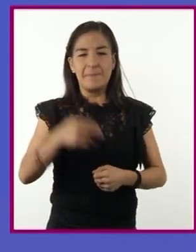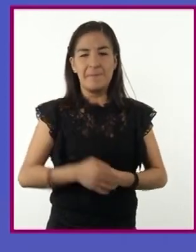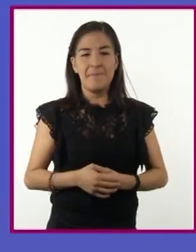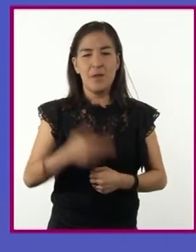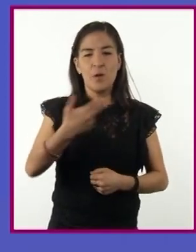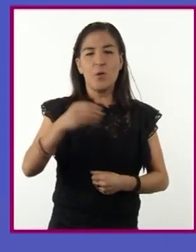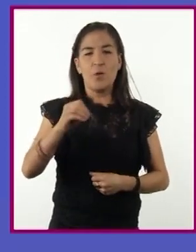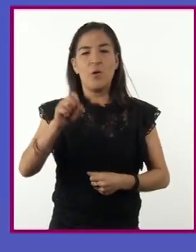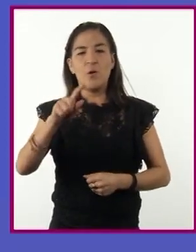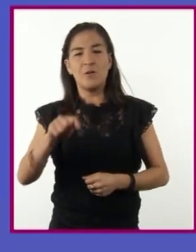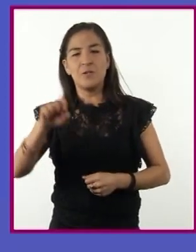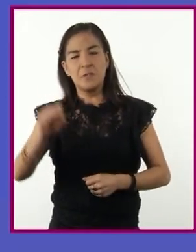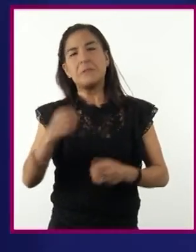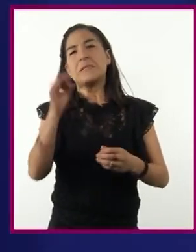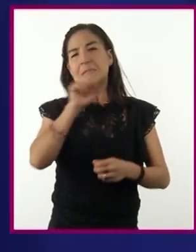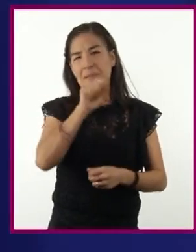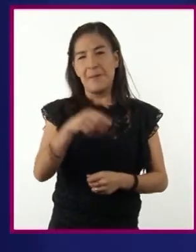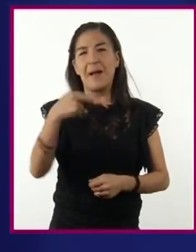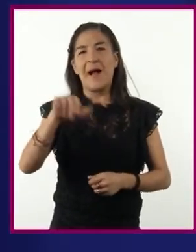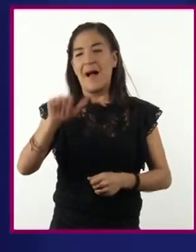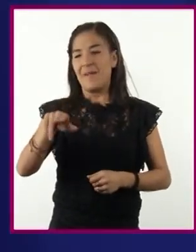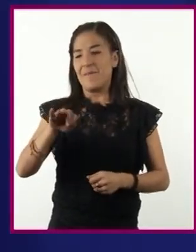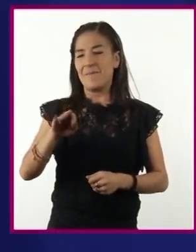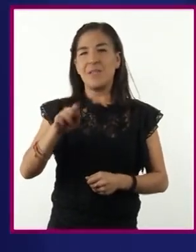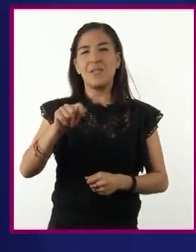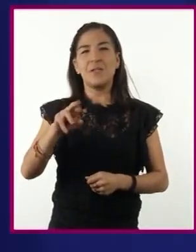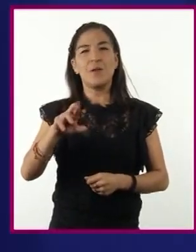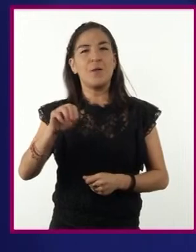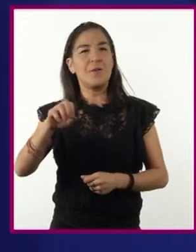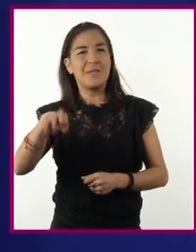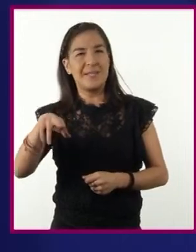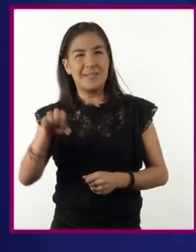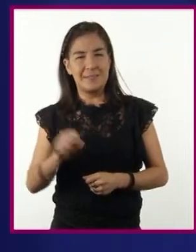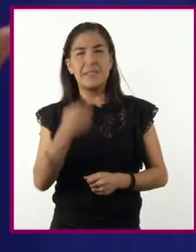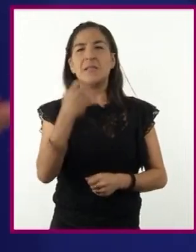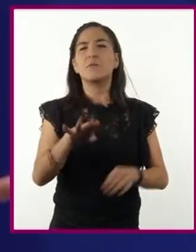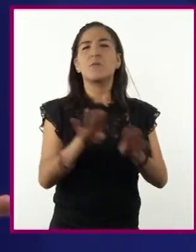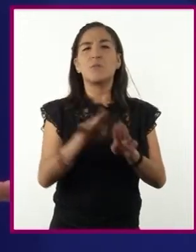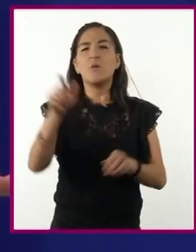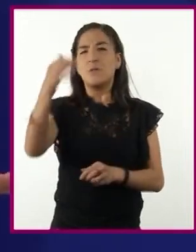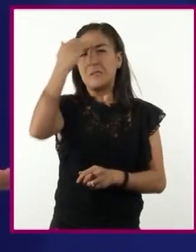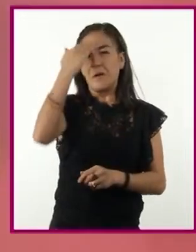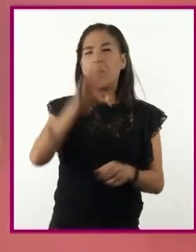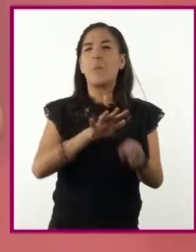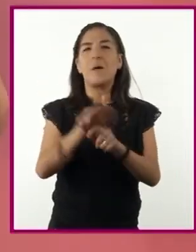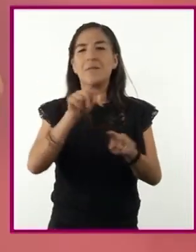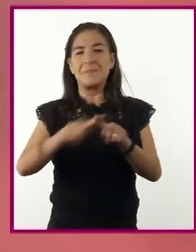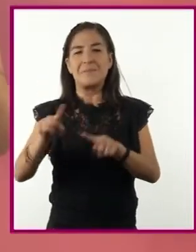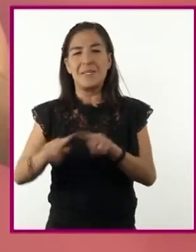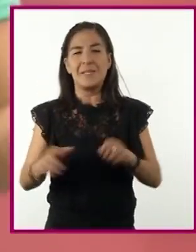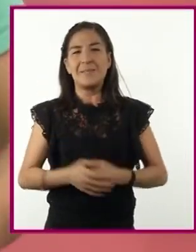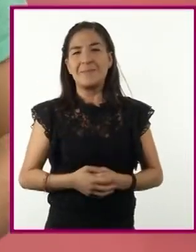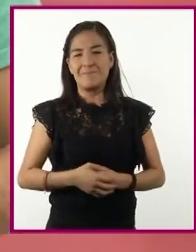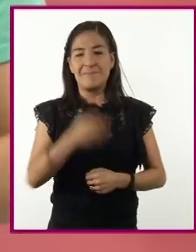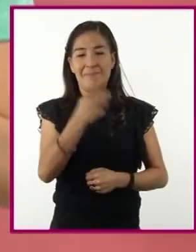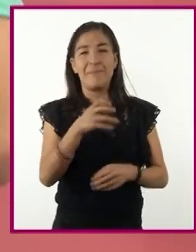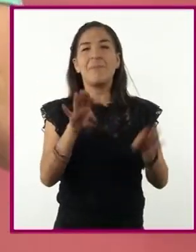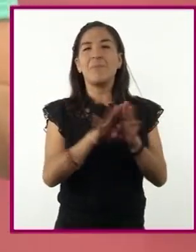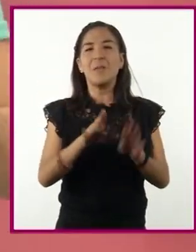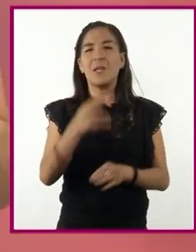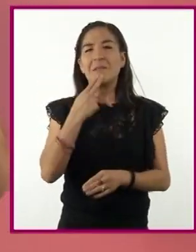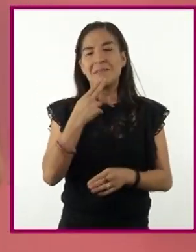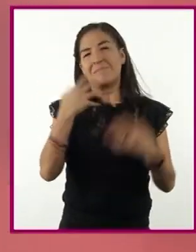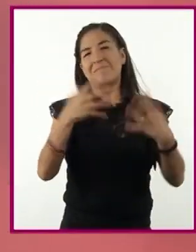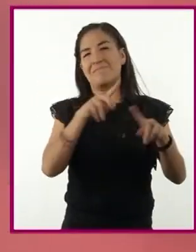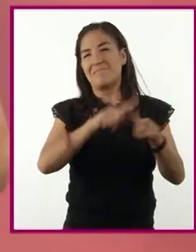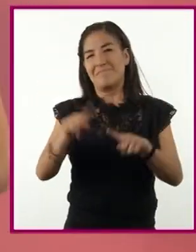anfitriones. ¿Cuáles son los tipos de podcast que conoces, Enrique? Los formatos de podcast son